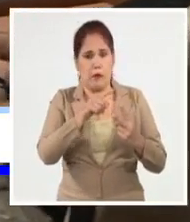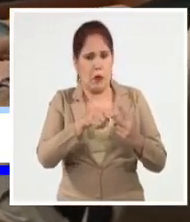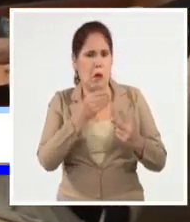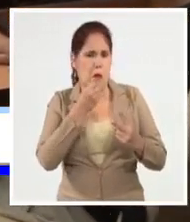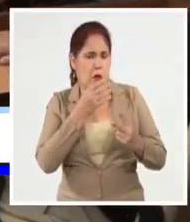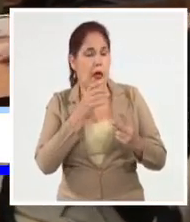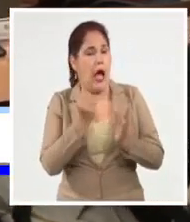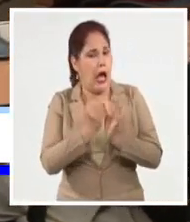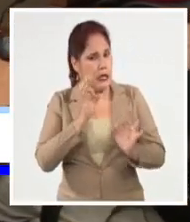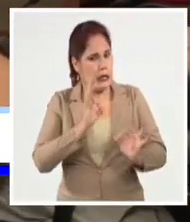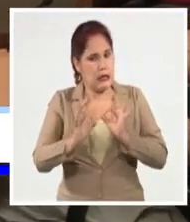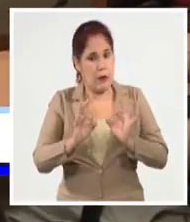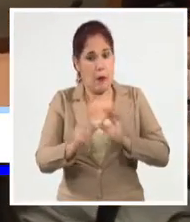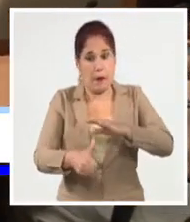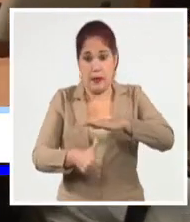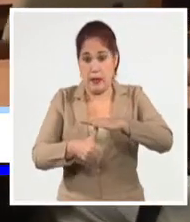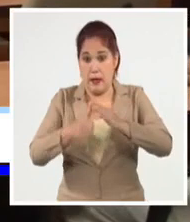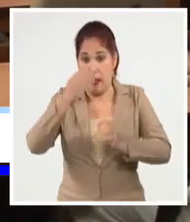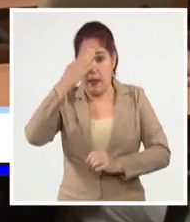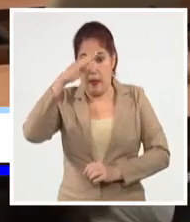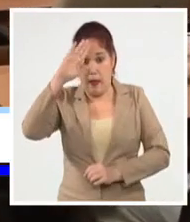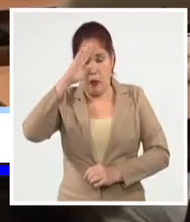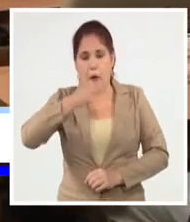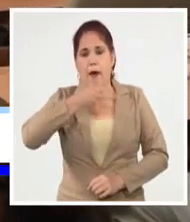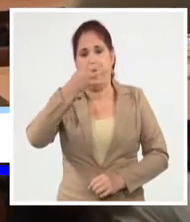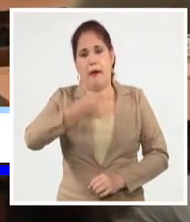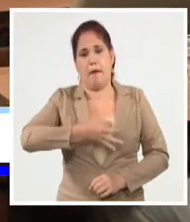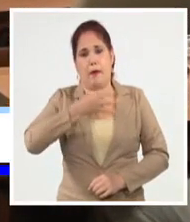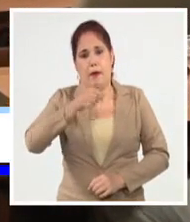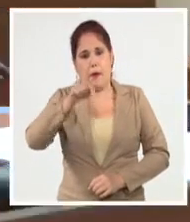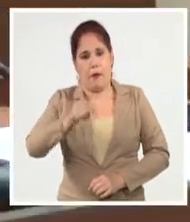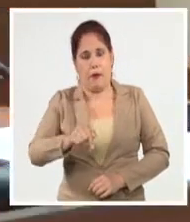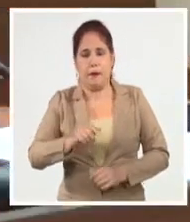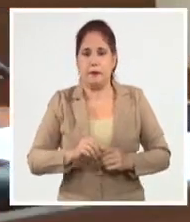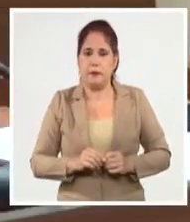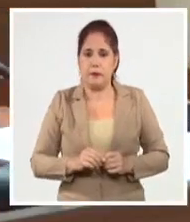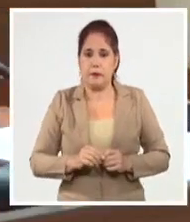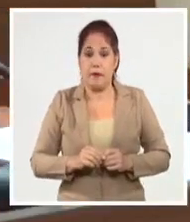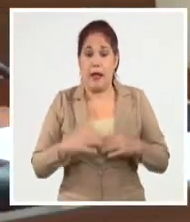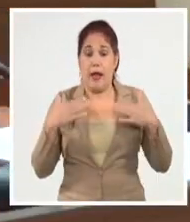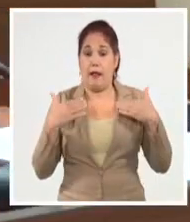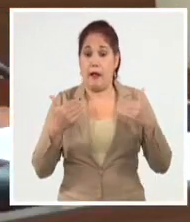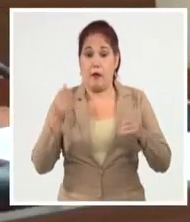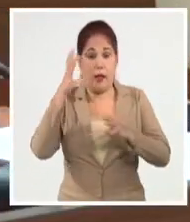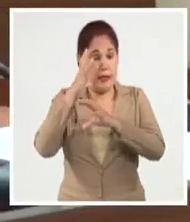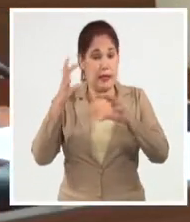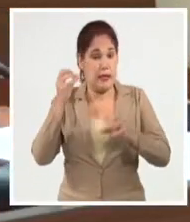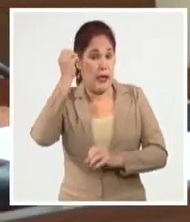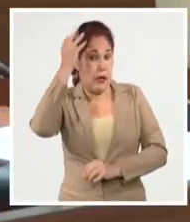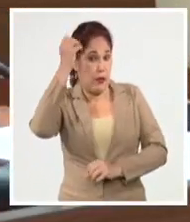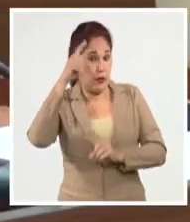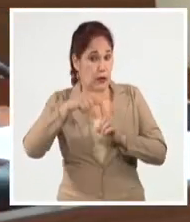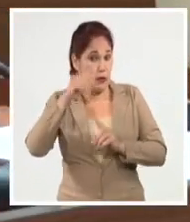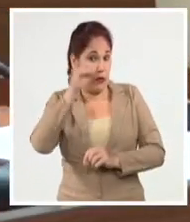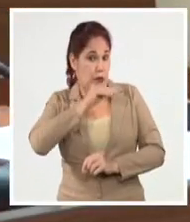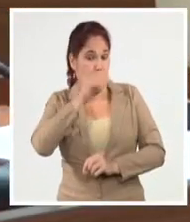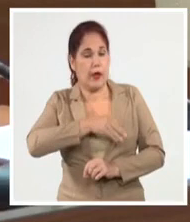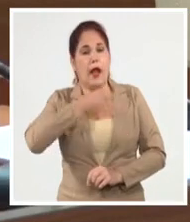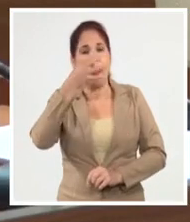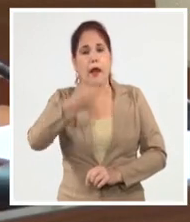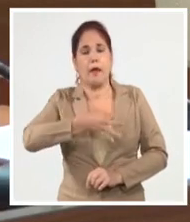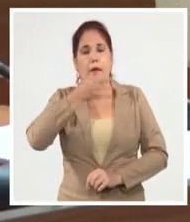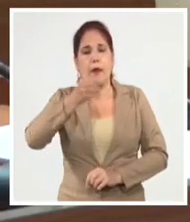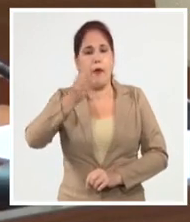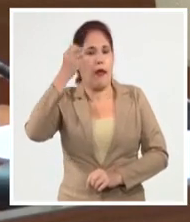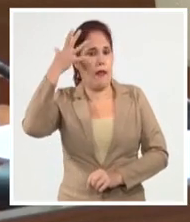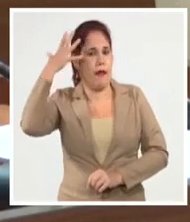Así lo aseguró al presidente de la República, Miguel Díaz Canel Bermúdez, la directora de Ciencia e Innovación Tecnológica del Ministerio de